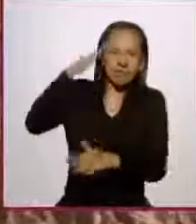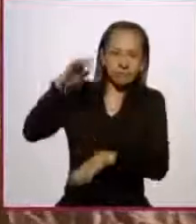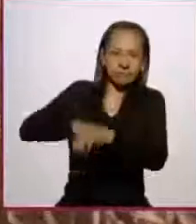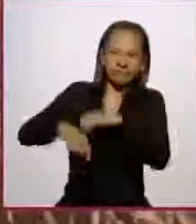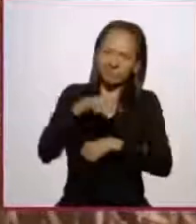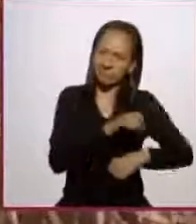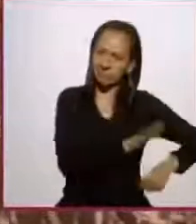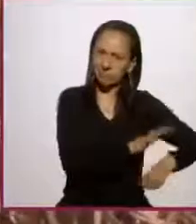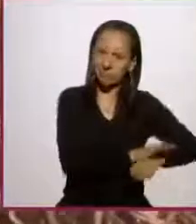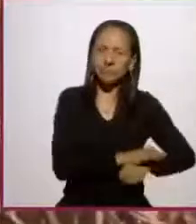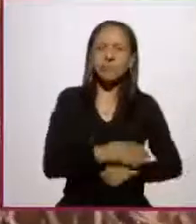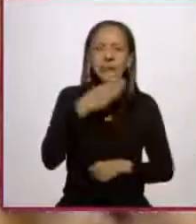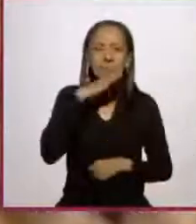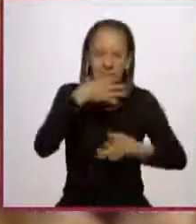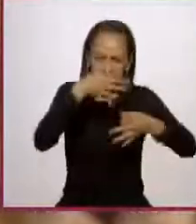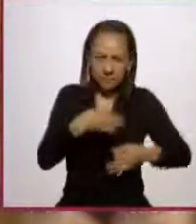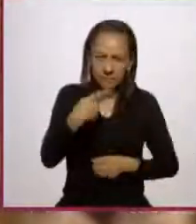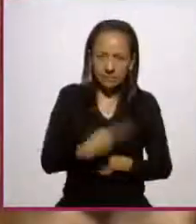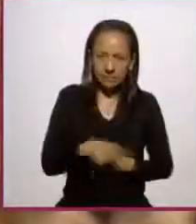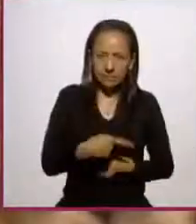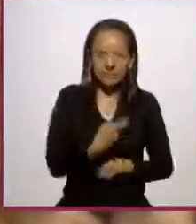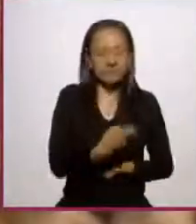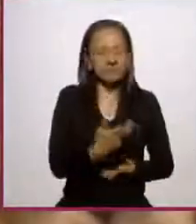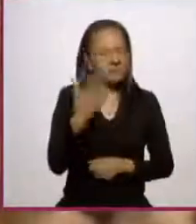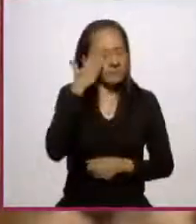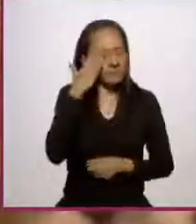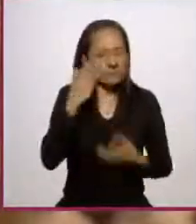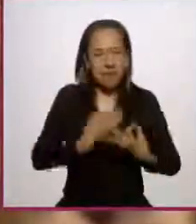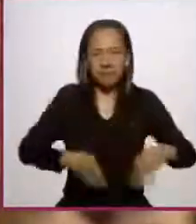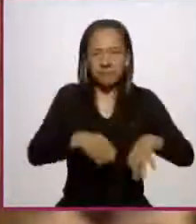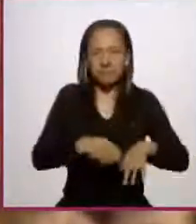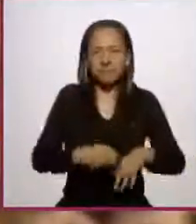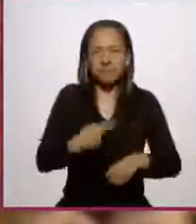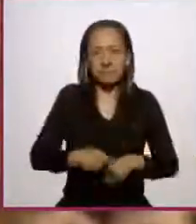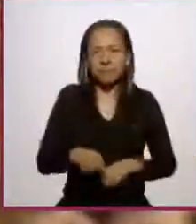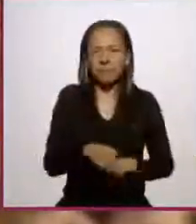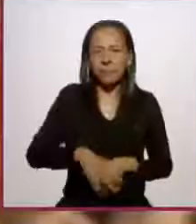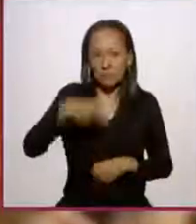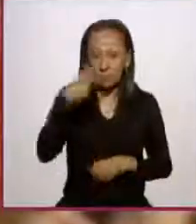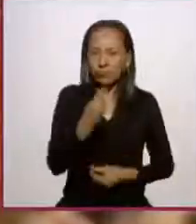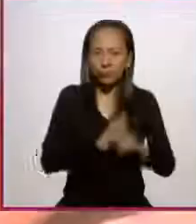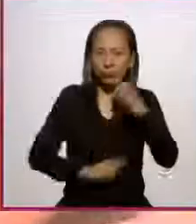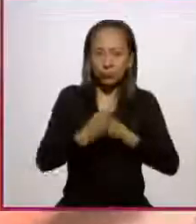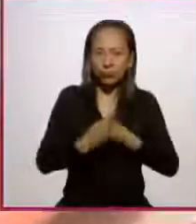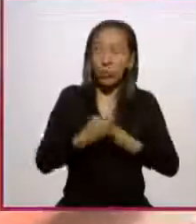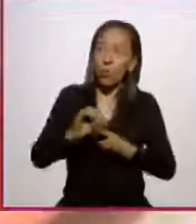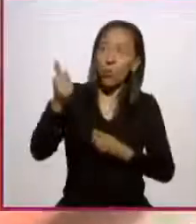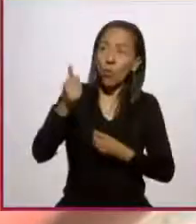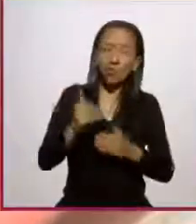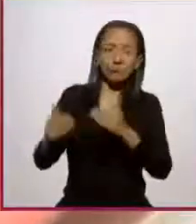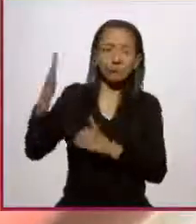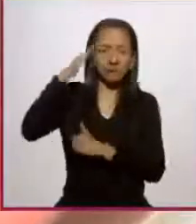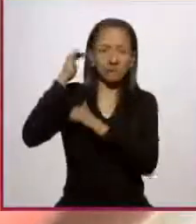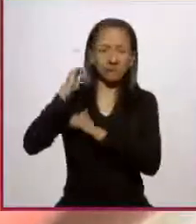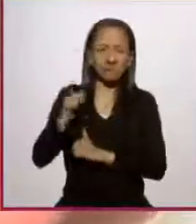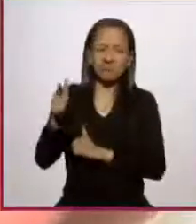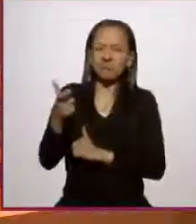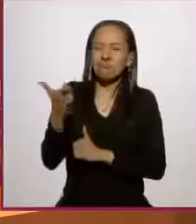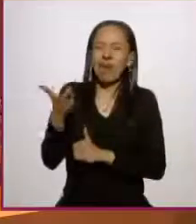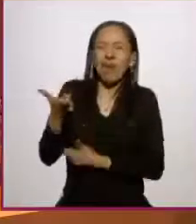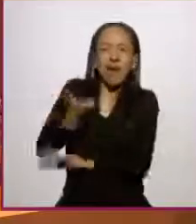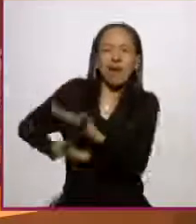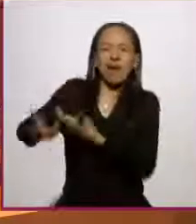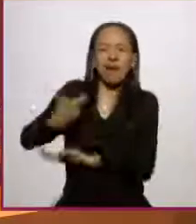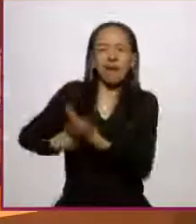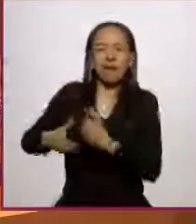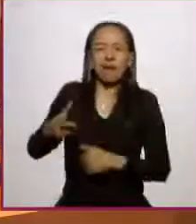El maíz nativo a base de la alimentación de los mexicanos estará protegido de los monopolios que buscan su control con fines meramente comerciales,